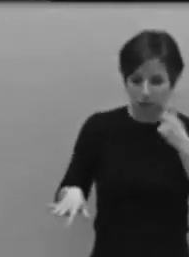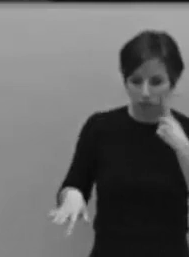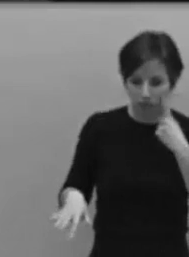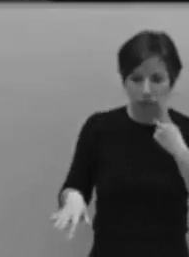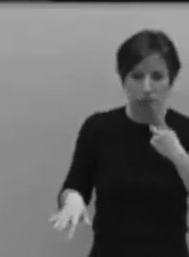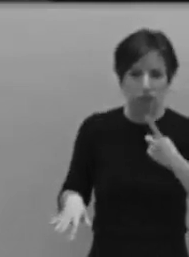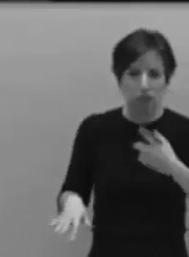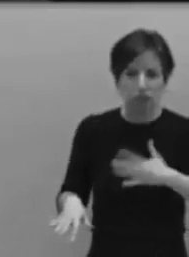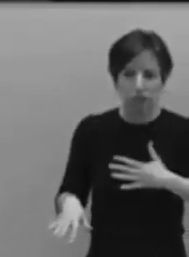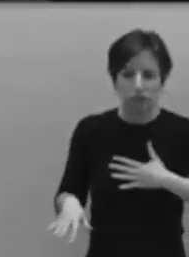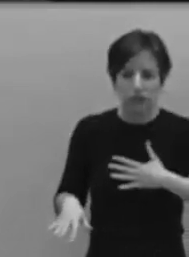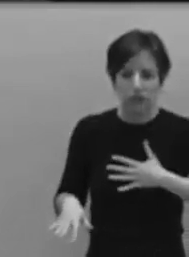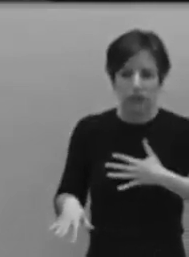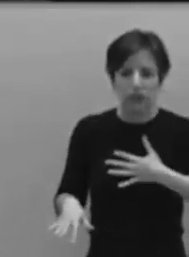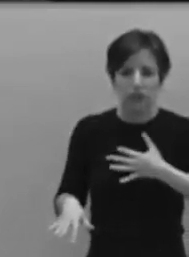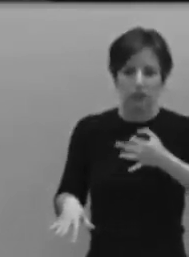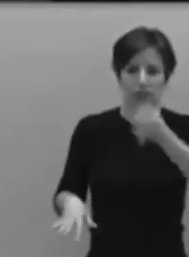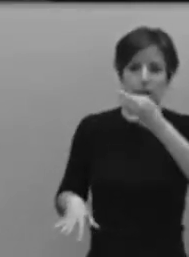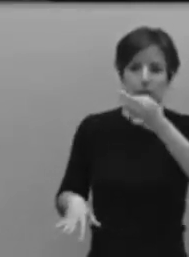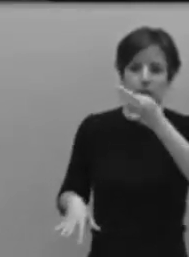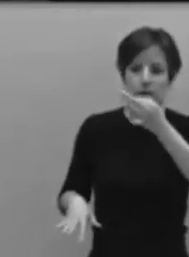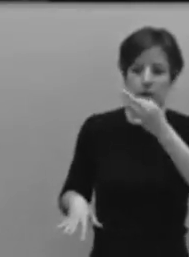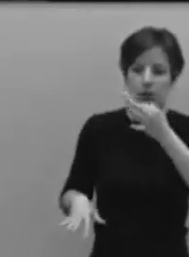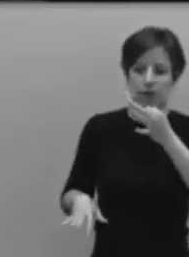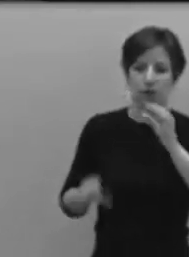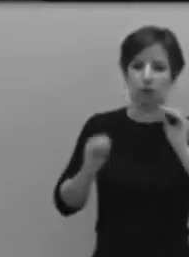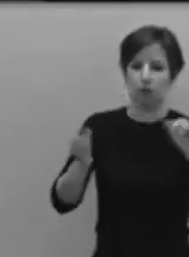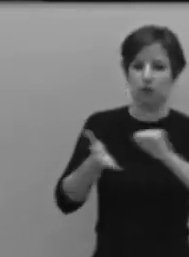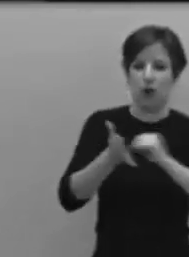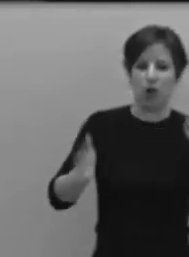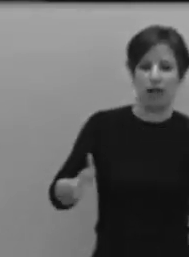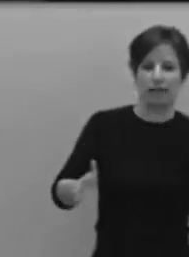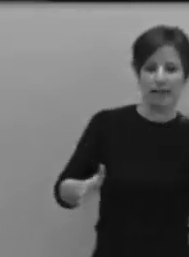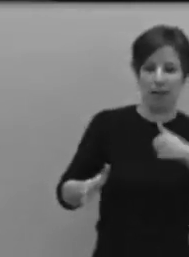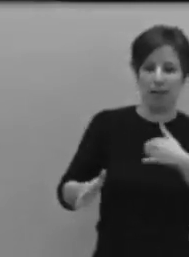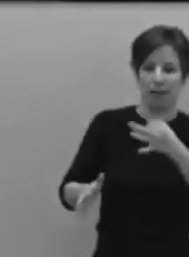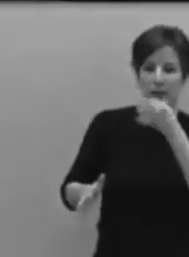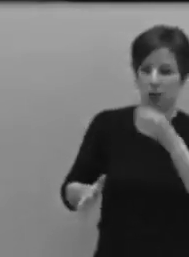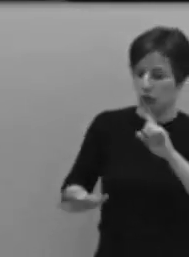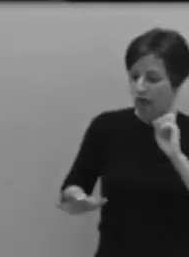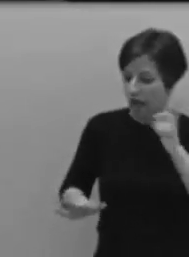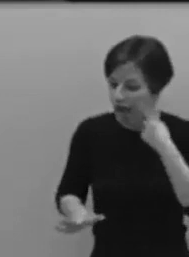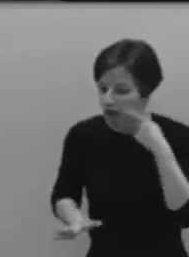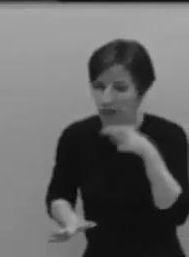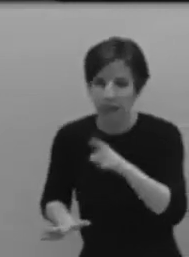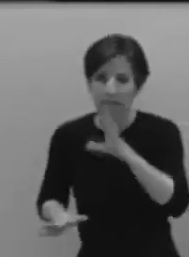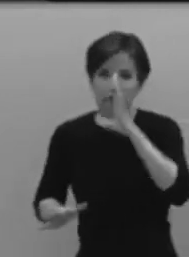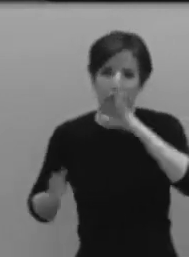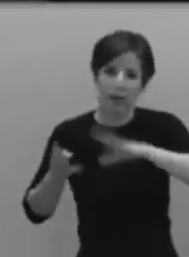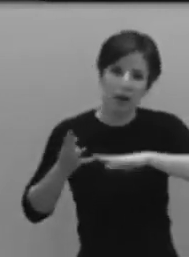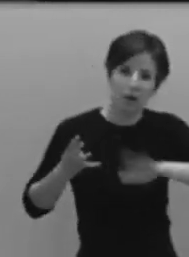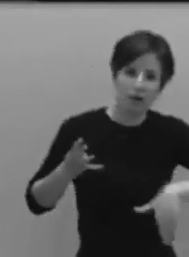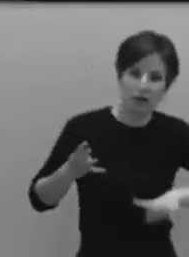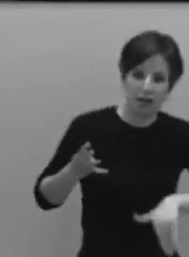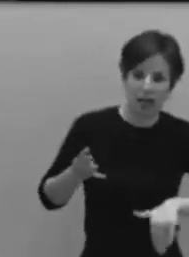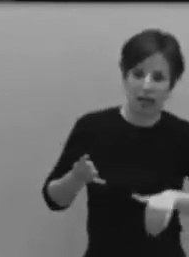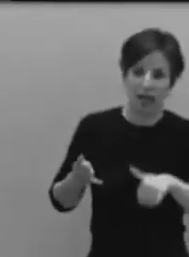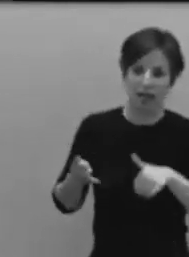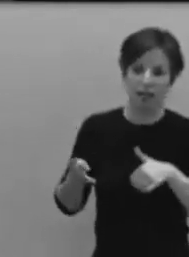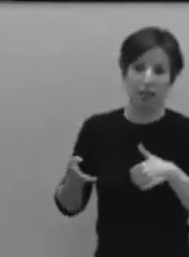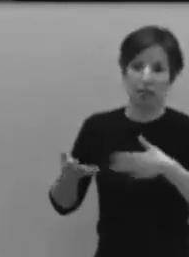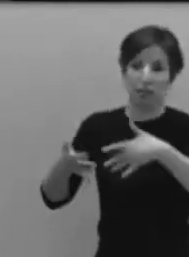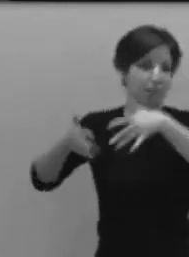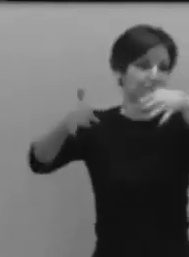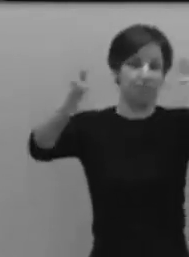a finales del mes de febrero. Y por ahí anda. Y claro, hay cosas que ya no se corresponden con nada de lo que he dicho.